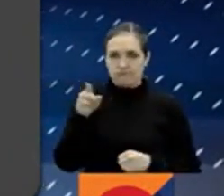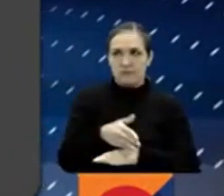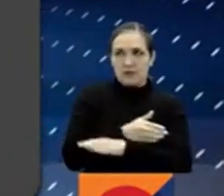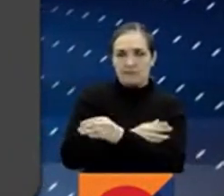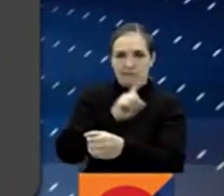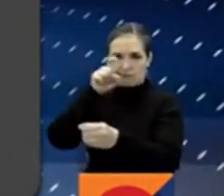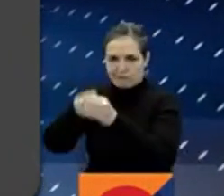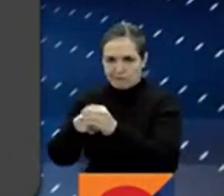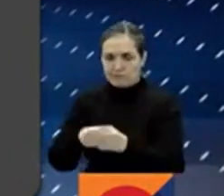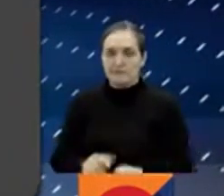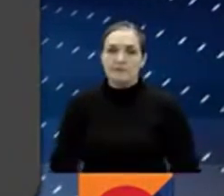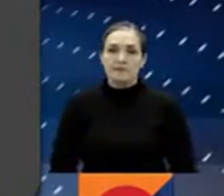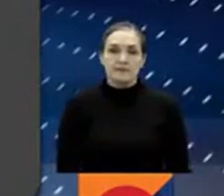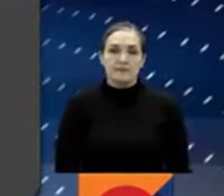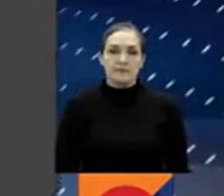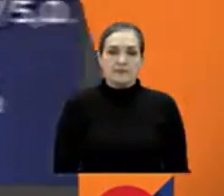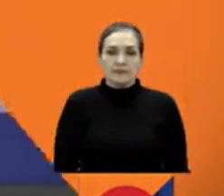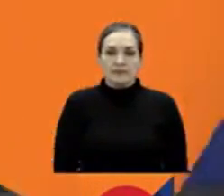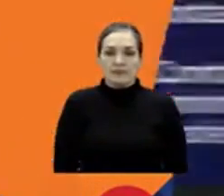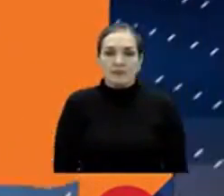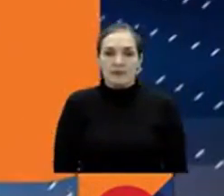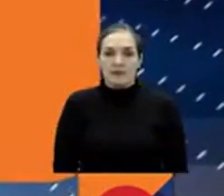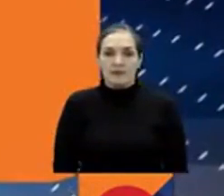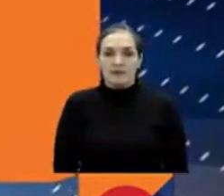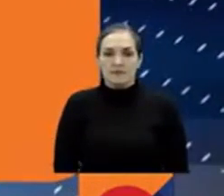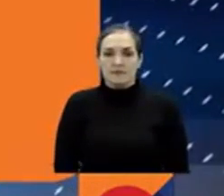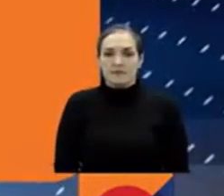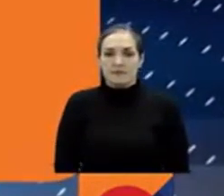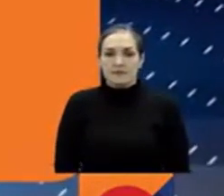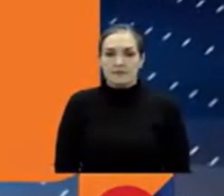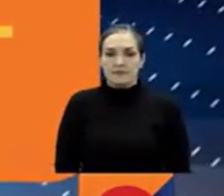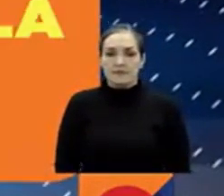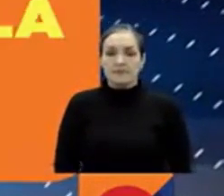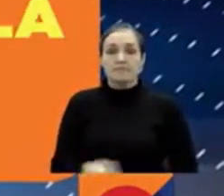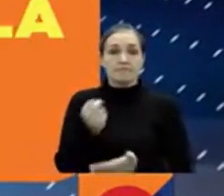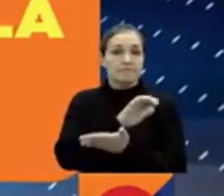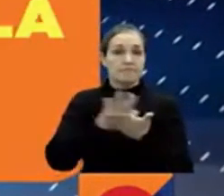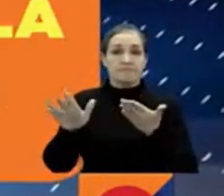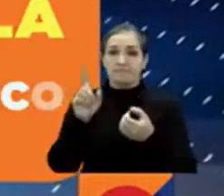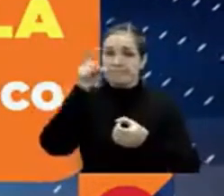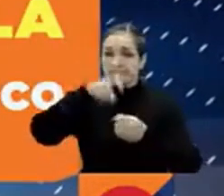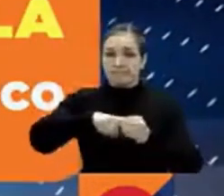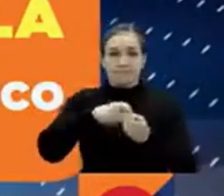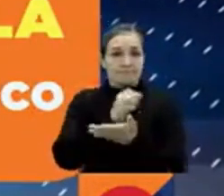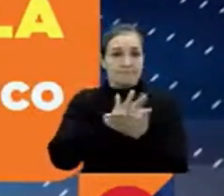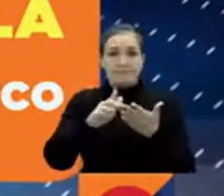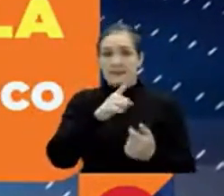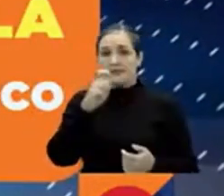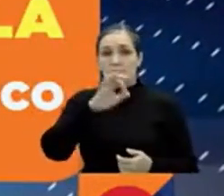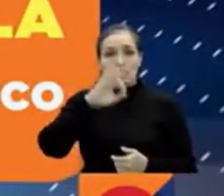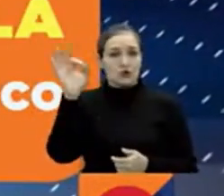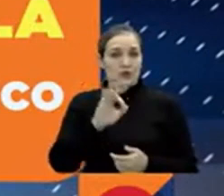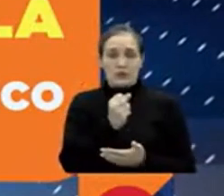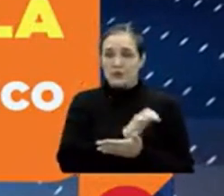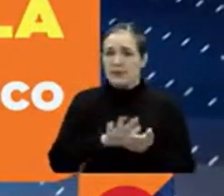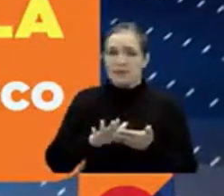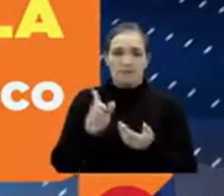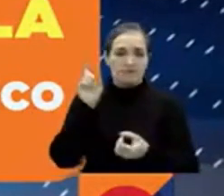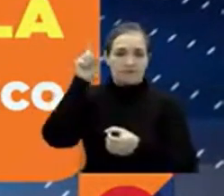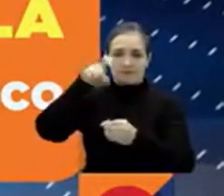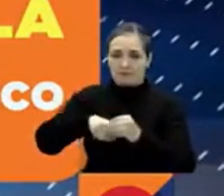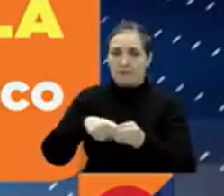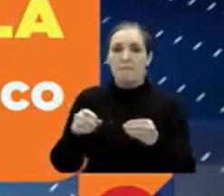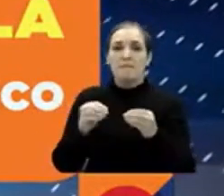un año de experiencia profesional entre otros. Atentos, porque el programa cubre el 100% de la